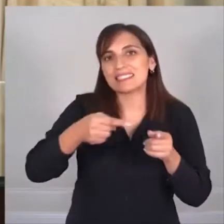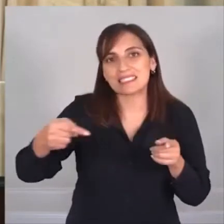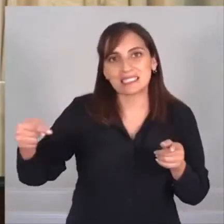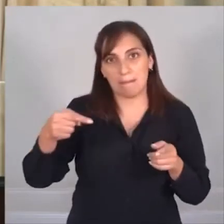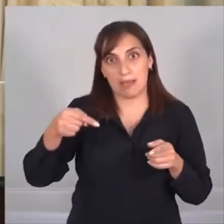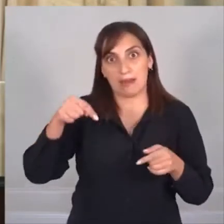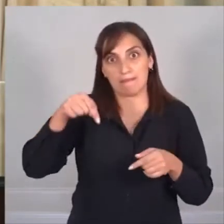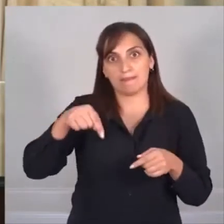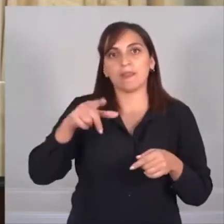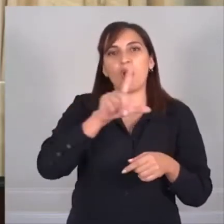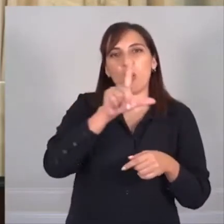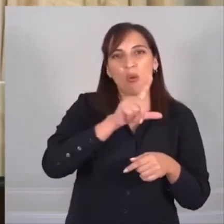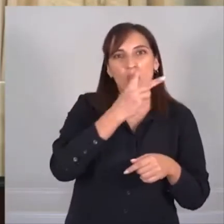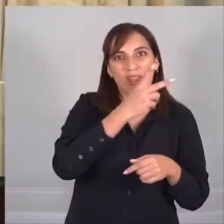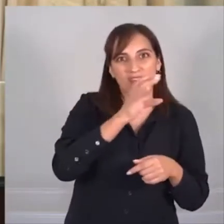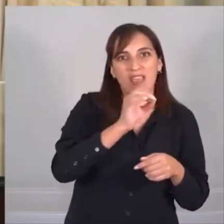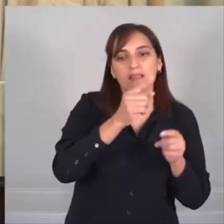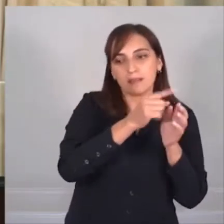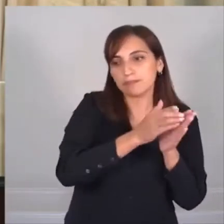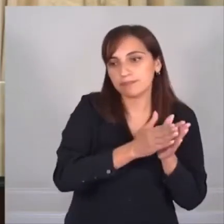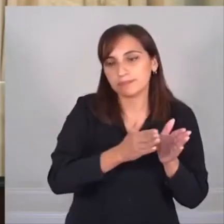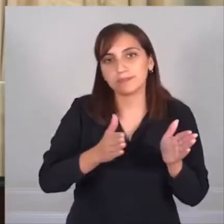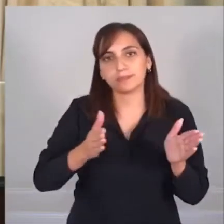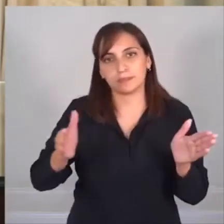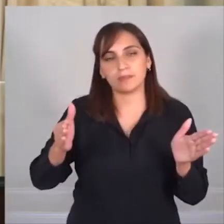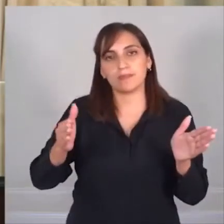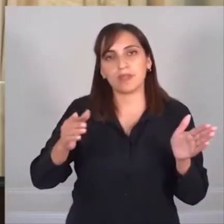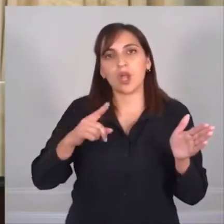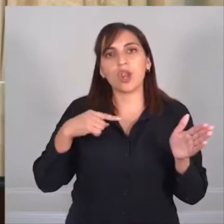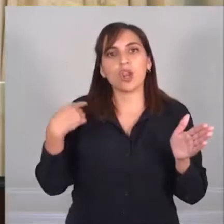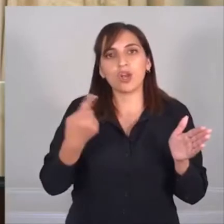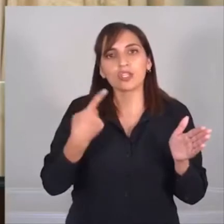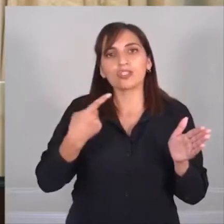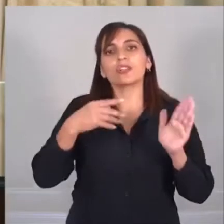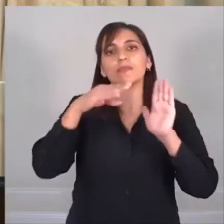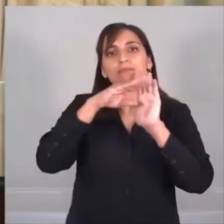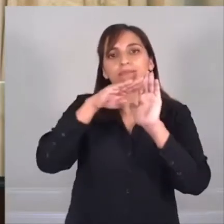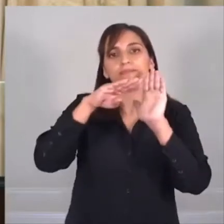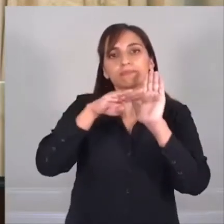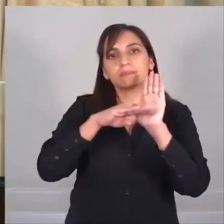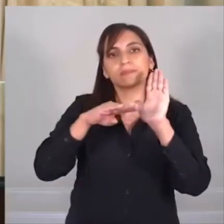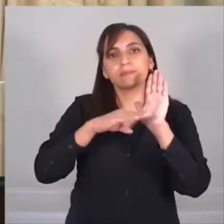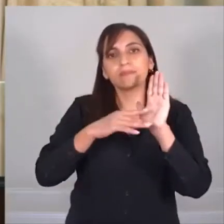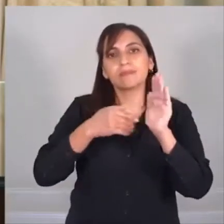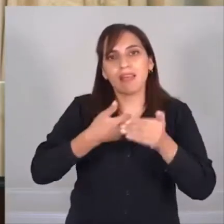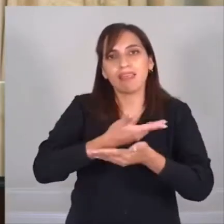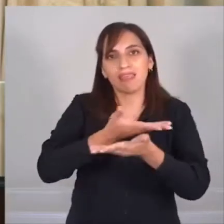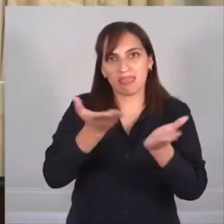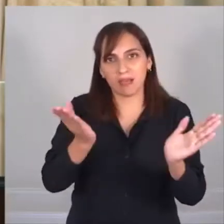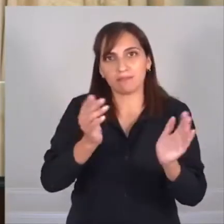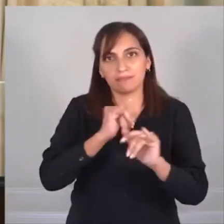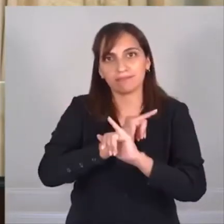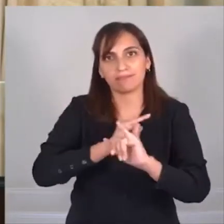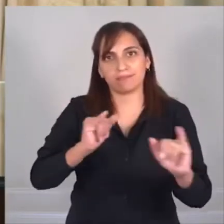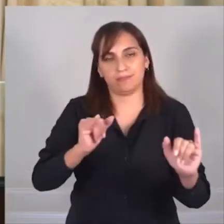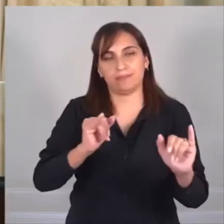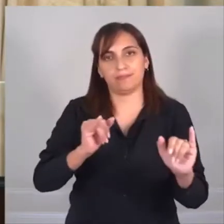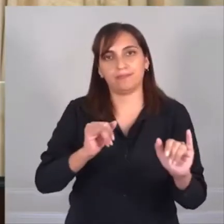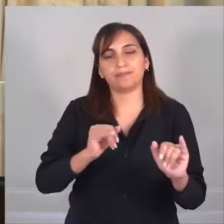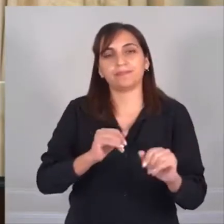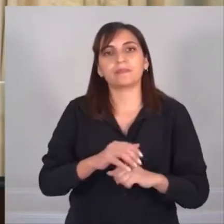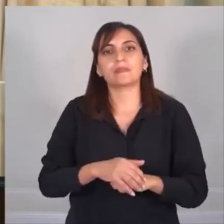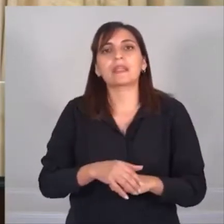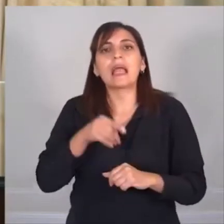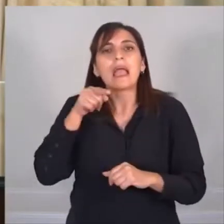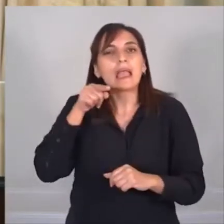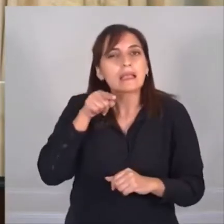empieza este lunes 20, pondremos a disposición los protocolos a cumplir por estas actividades. Protocolos que van a hacer